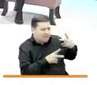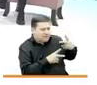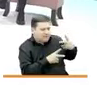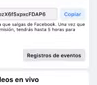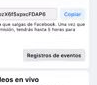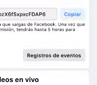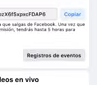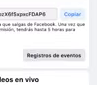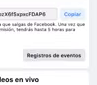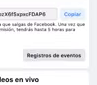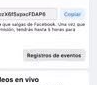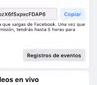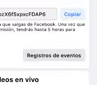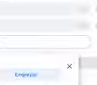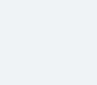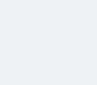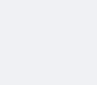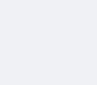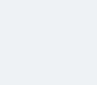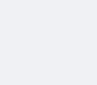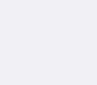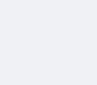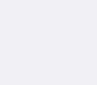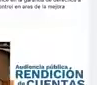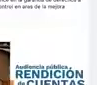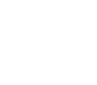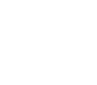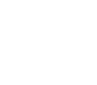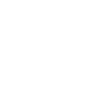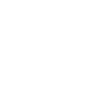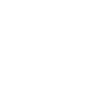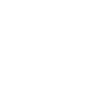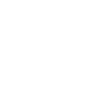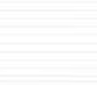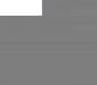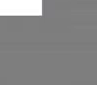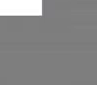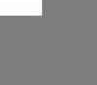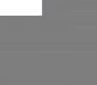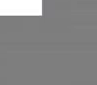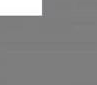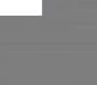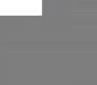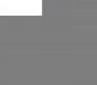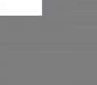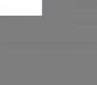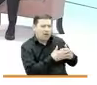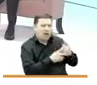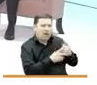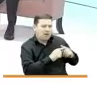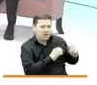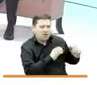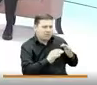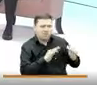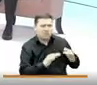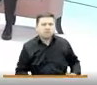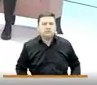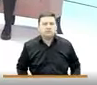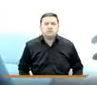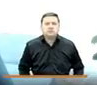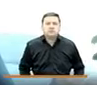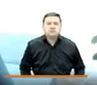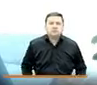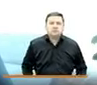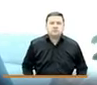violaciones a los derechos humanos e infracciones al derecho internacional humanitario en el marco del conflicto armado interno. En